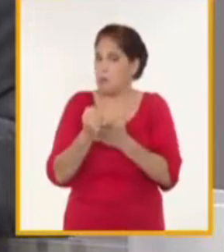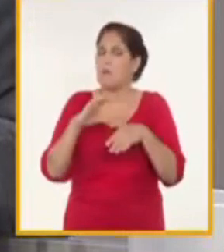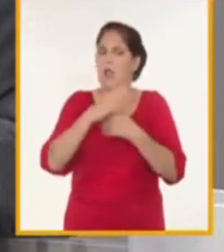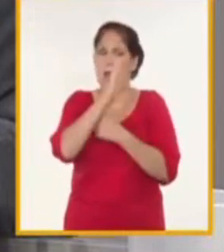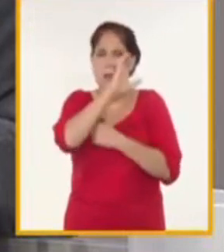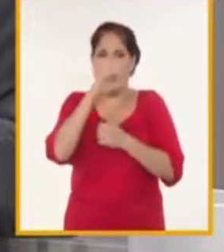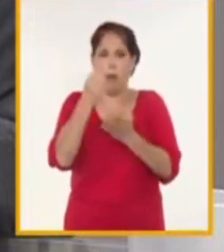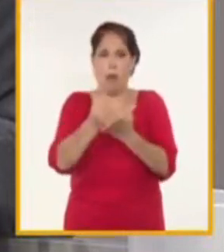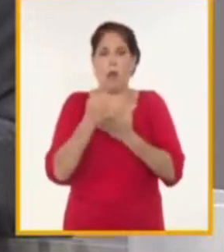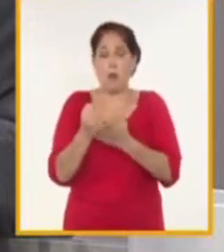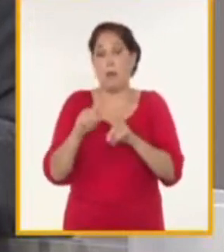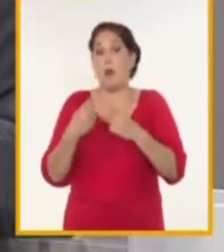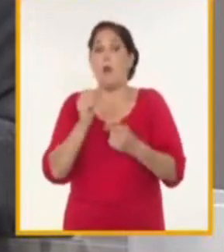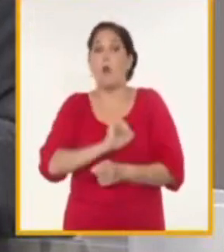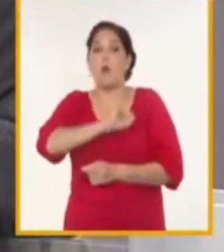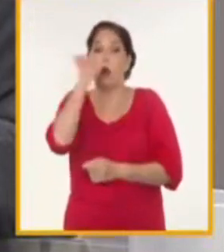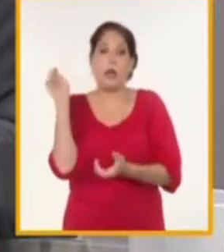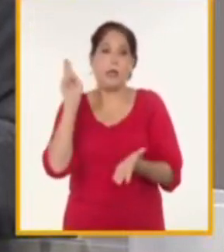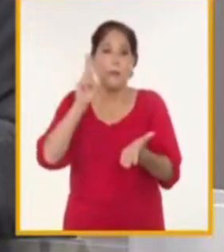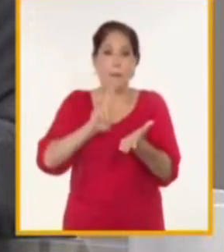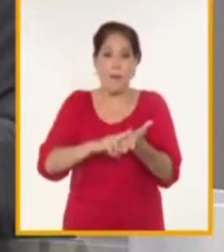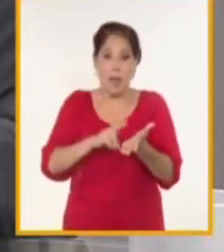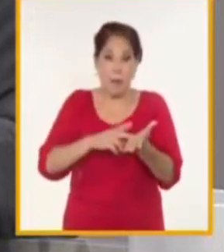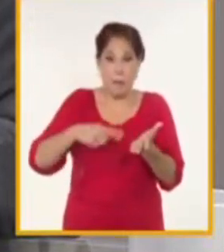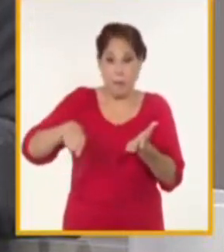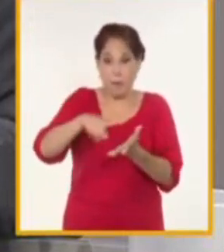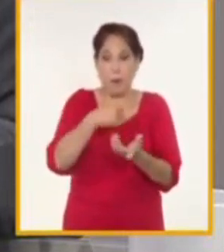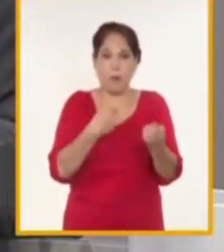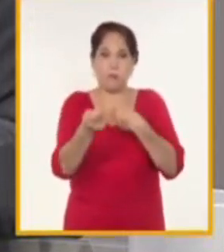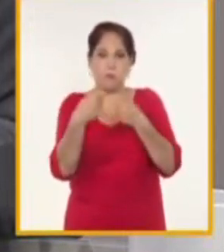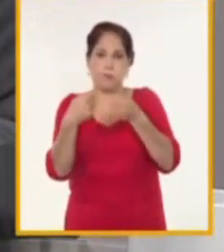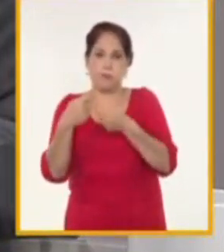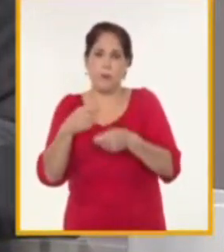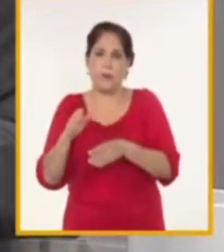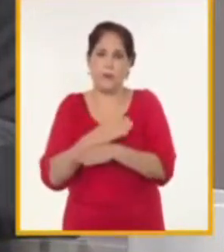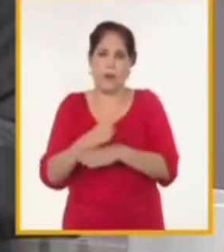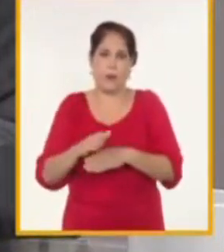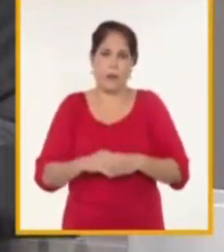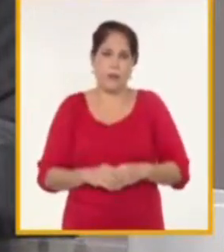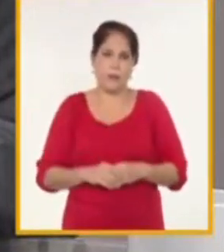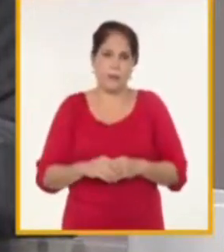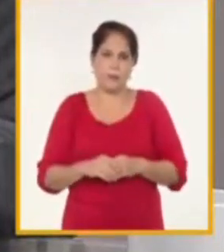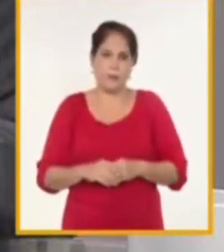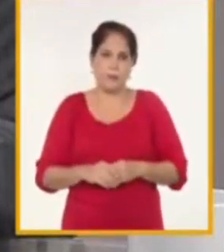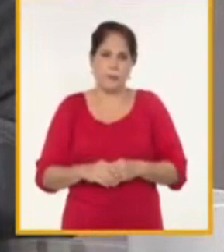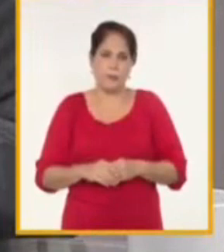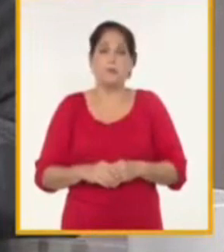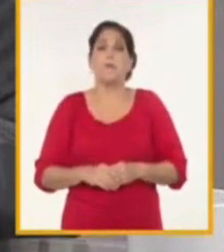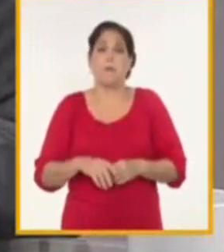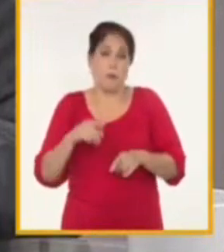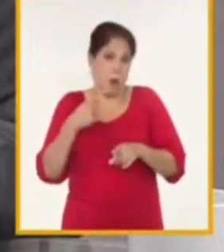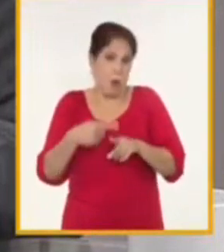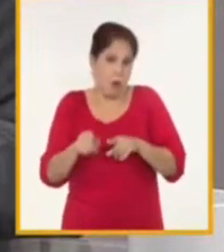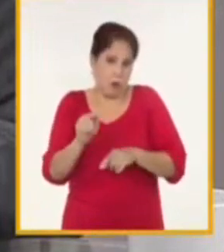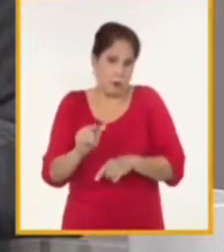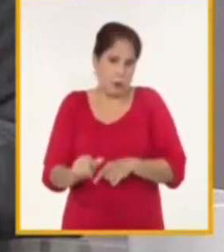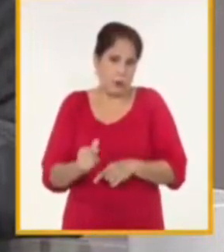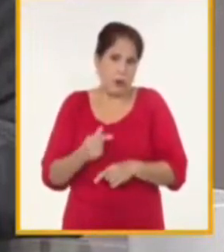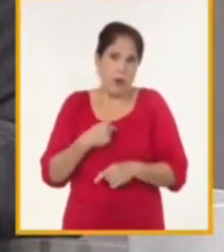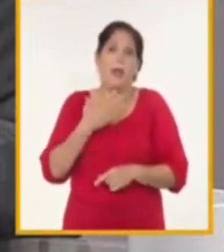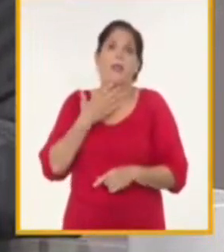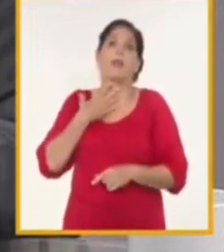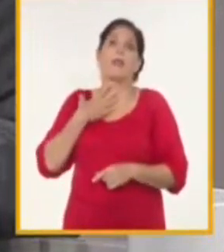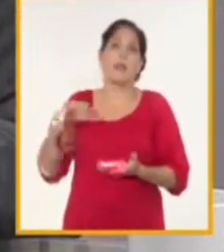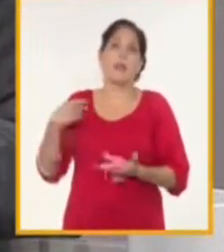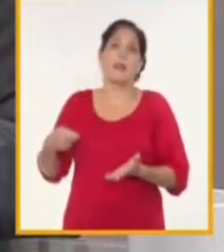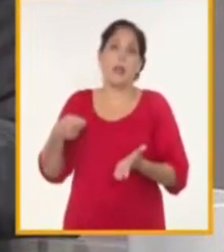para lograr la inserción de estos productos en el mercado internacional. Continuamos atrayendo nuevas inversiones.